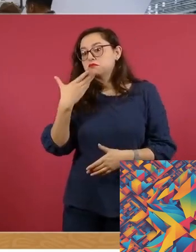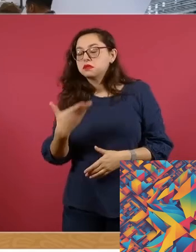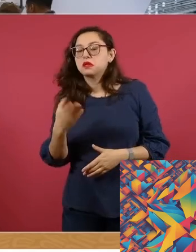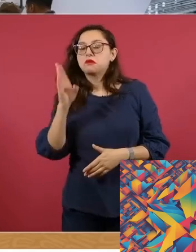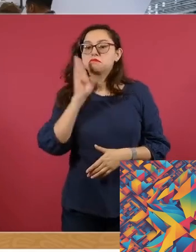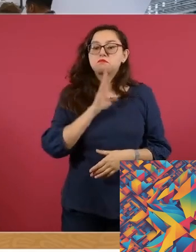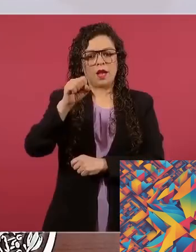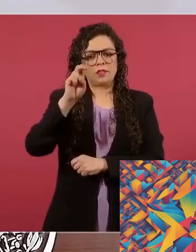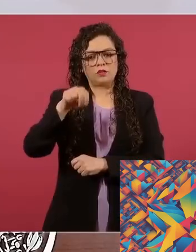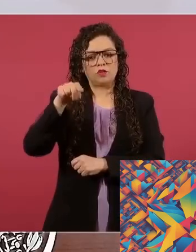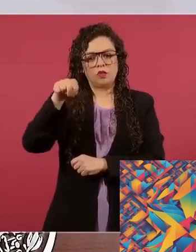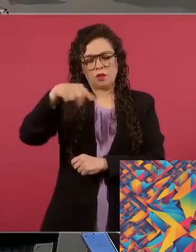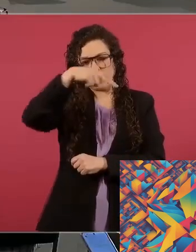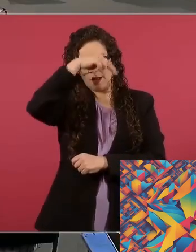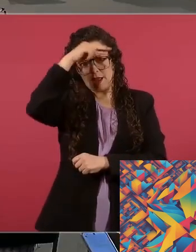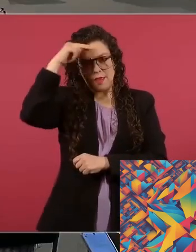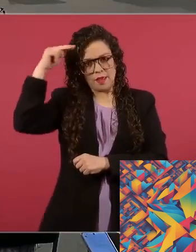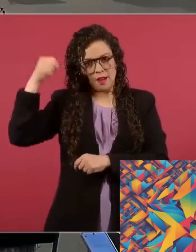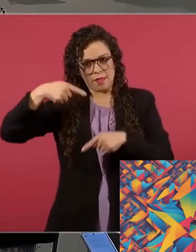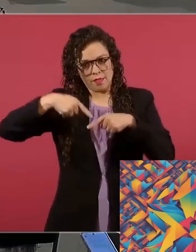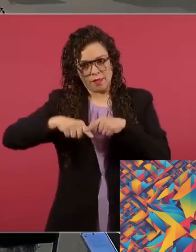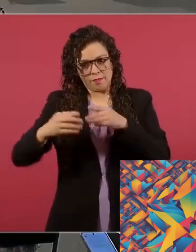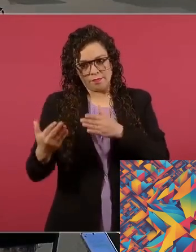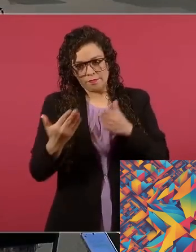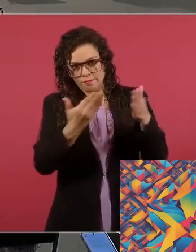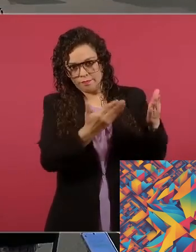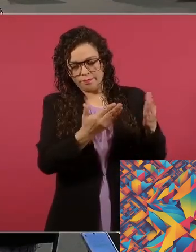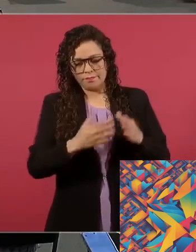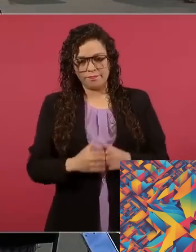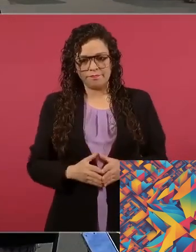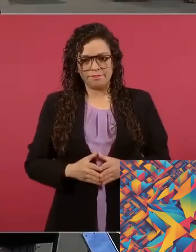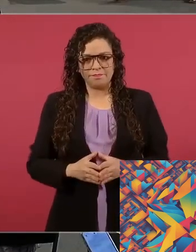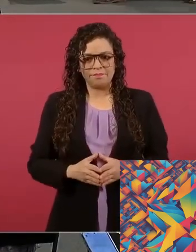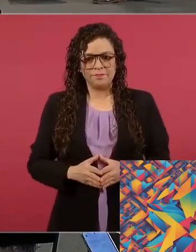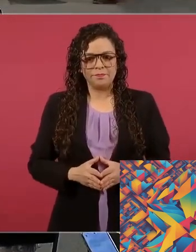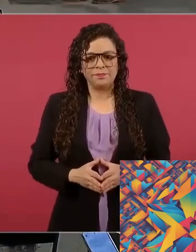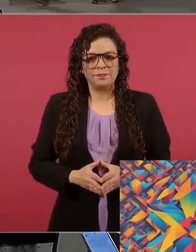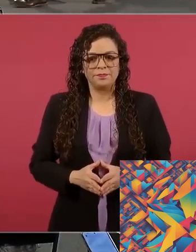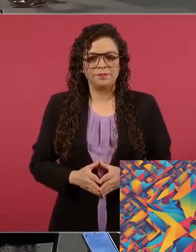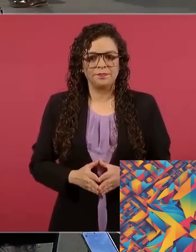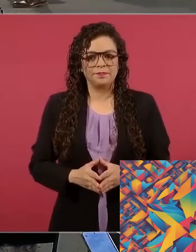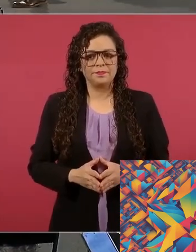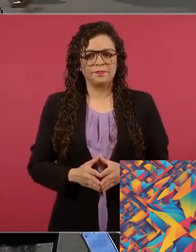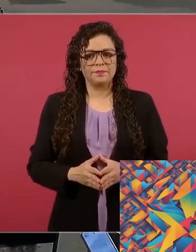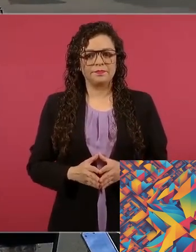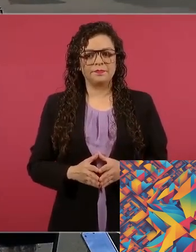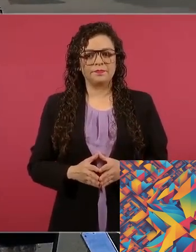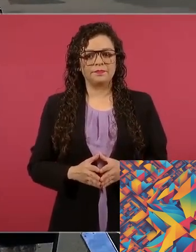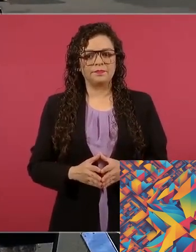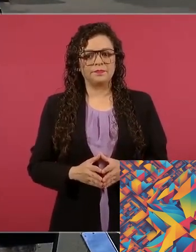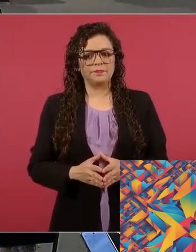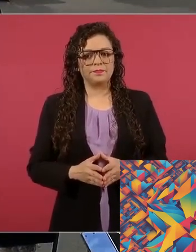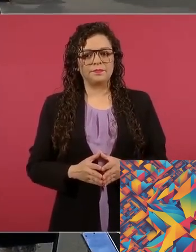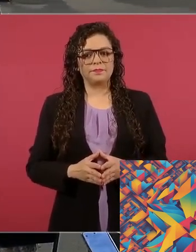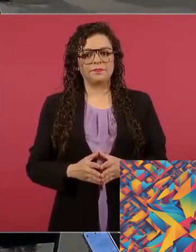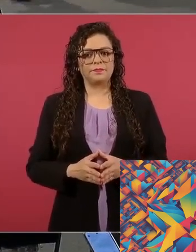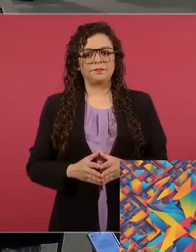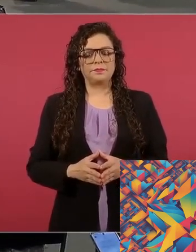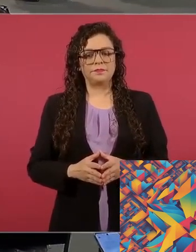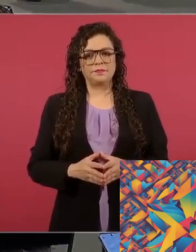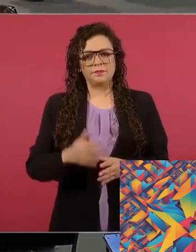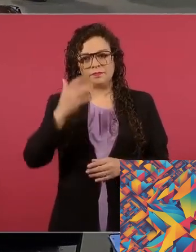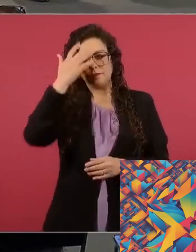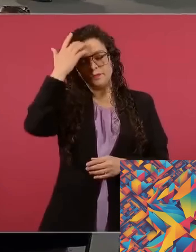Además, este es un momento para que la sociedad civil y las organizaciones no gubernamentales se fortalezcan. La